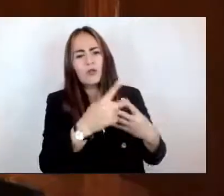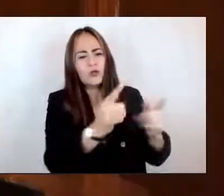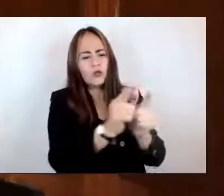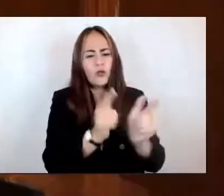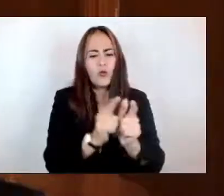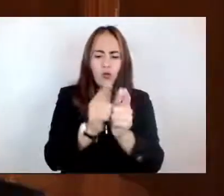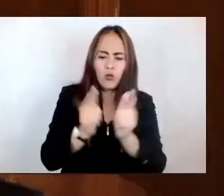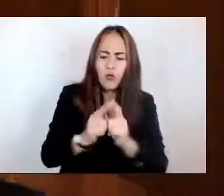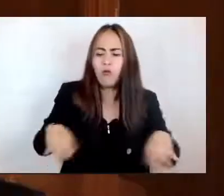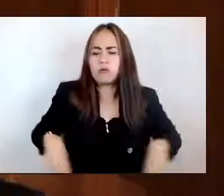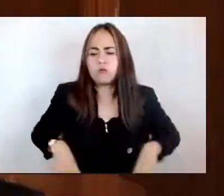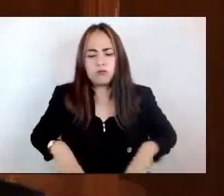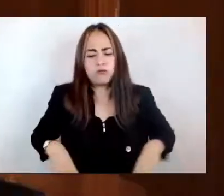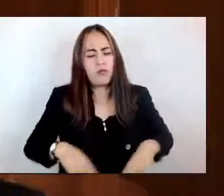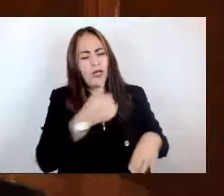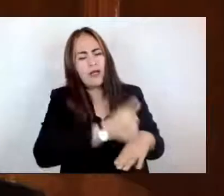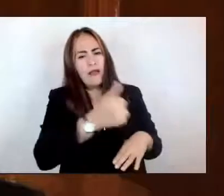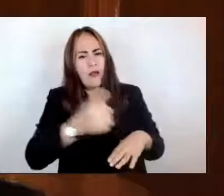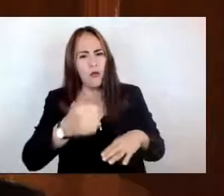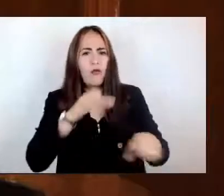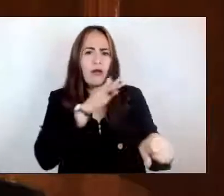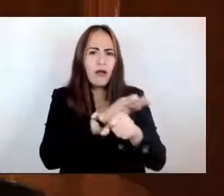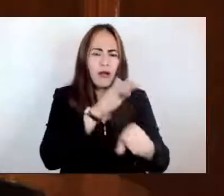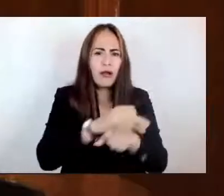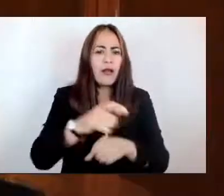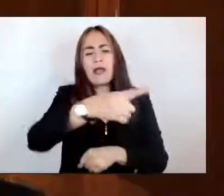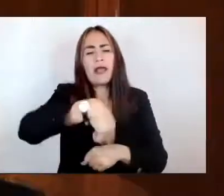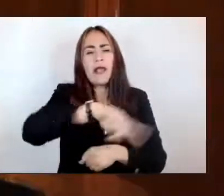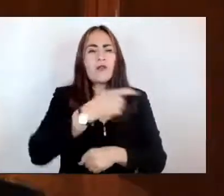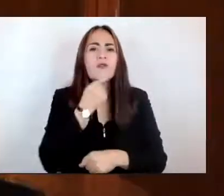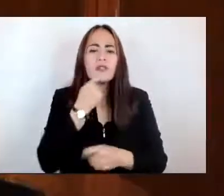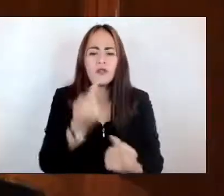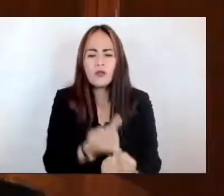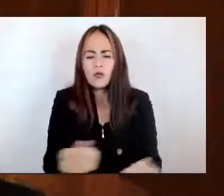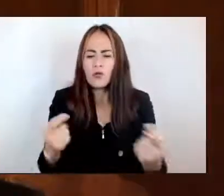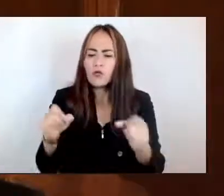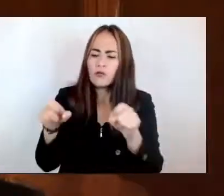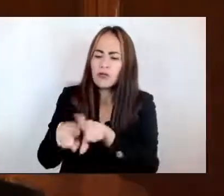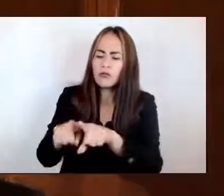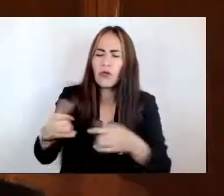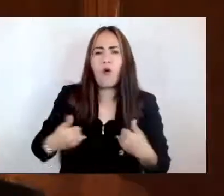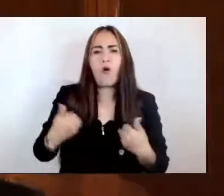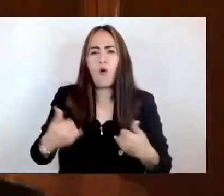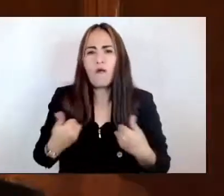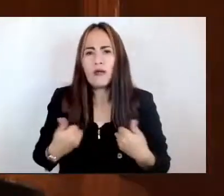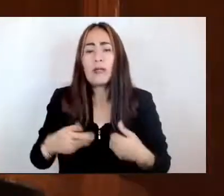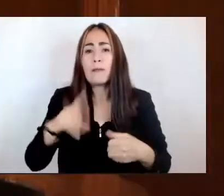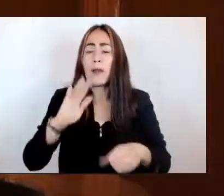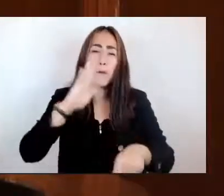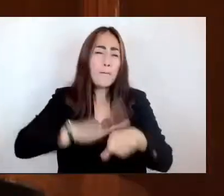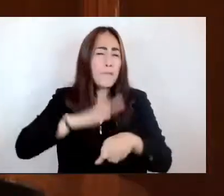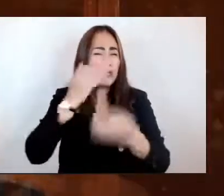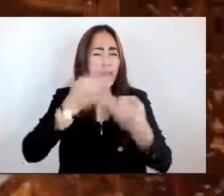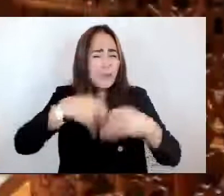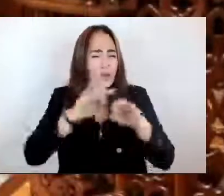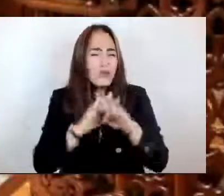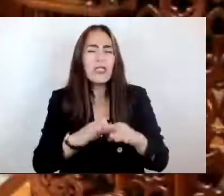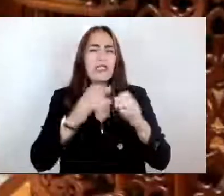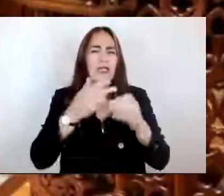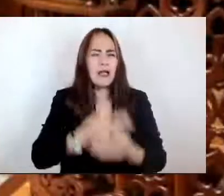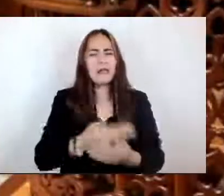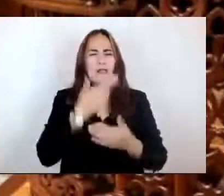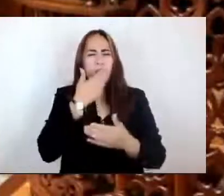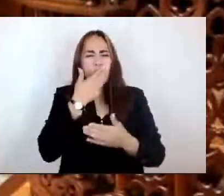que conforman la niñez y adolescencia y teniendo como consideración primordial su interés superior. Al